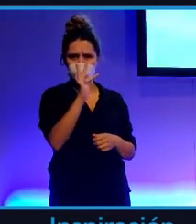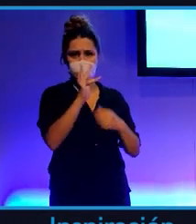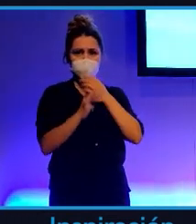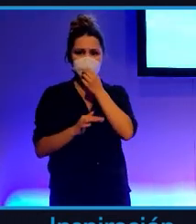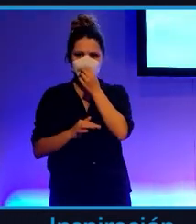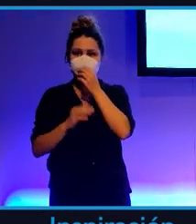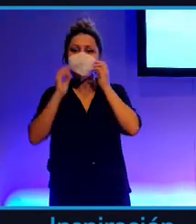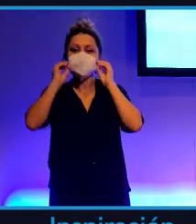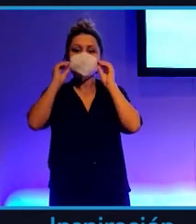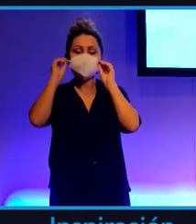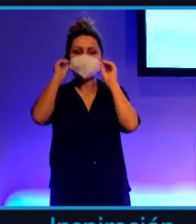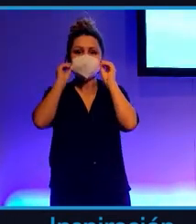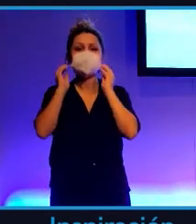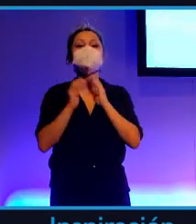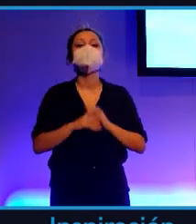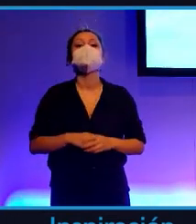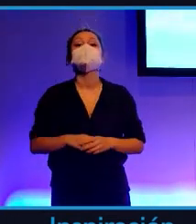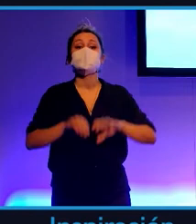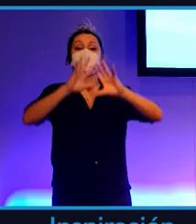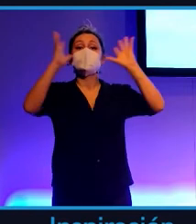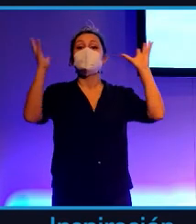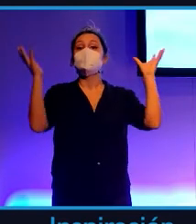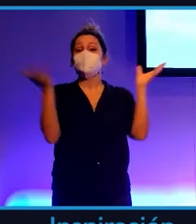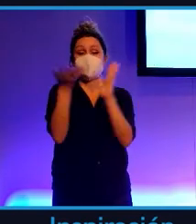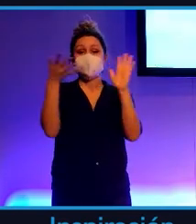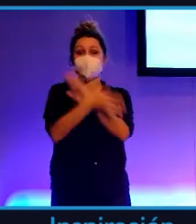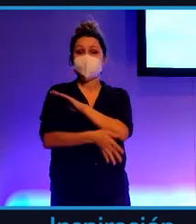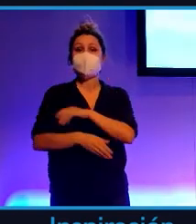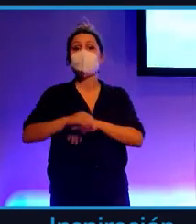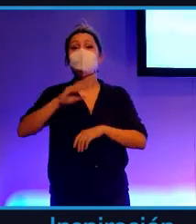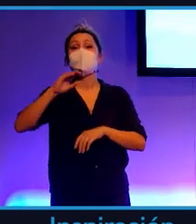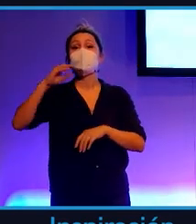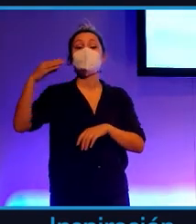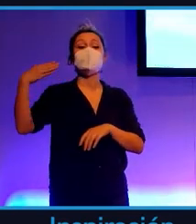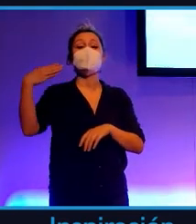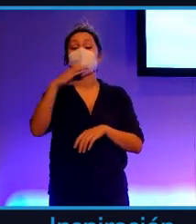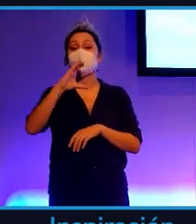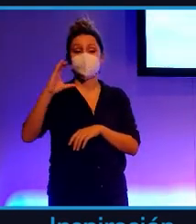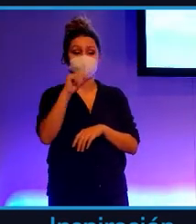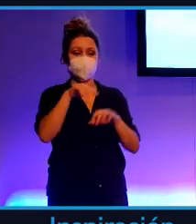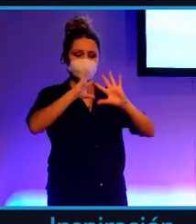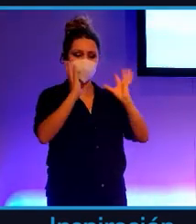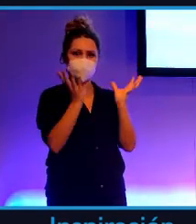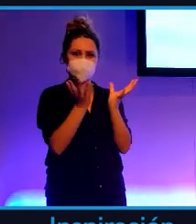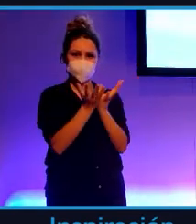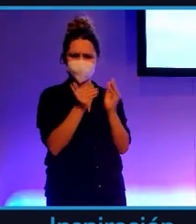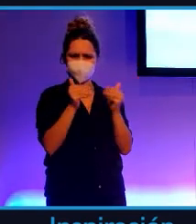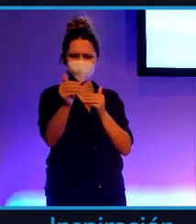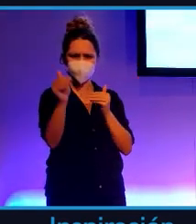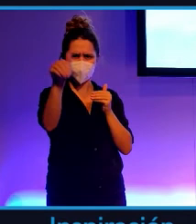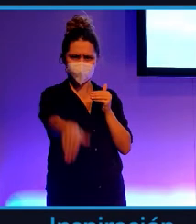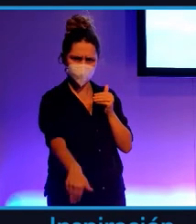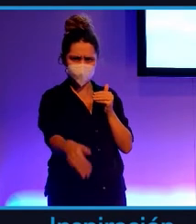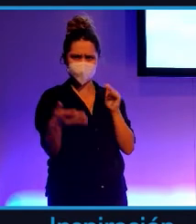Burbuja. Es lo que se habla muchísimo sobre Bitcoin. Es una burbuja. No va ir a ningún sitio, va a cero.